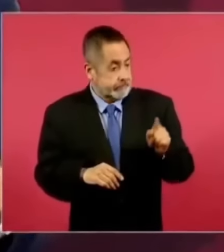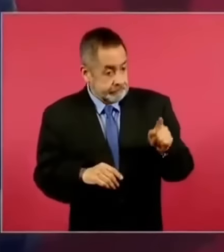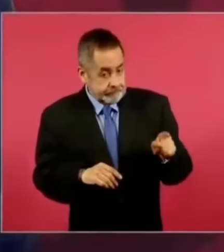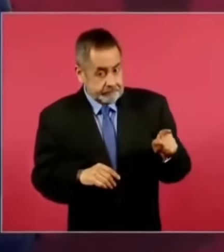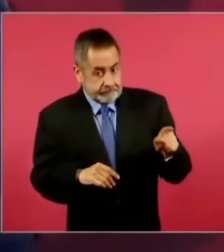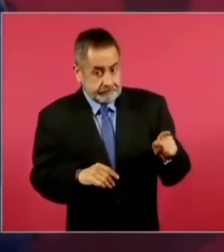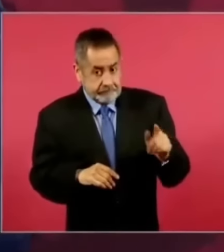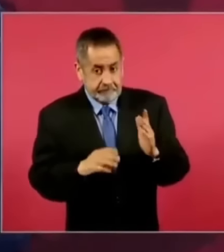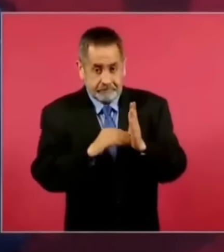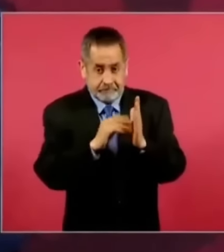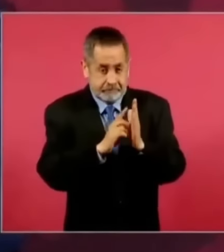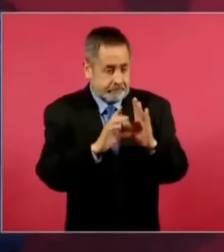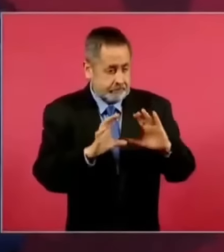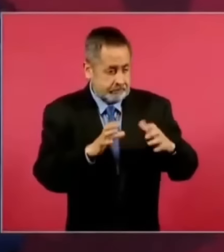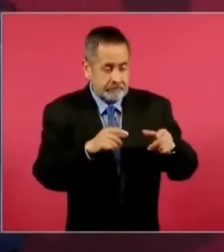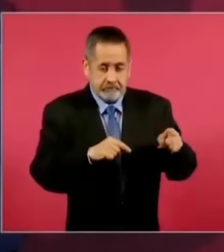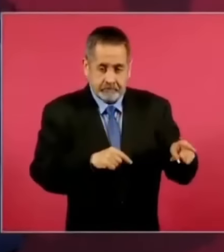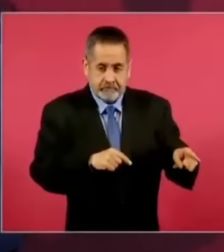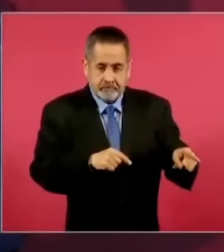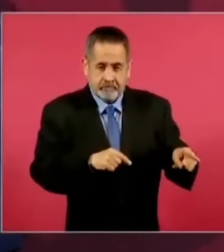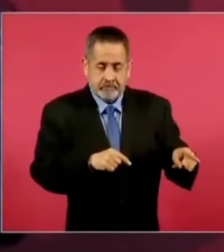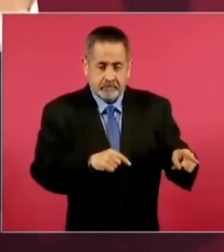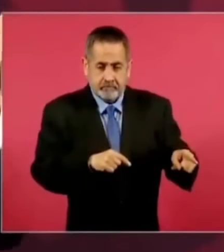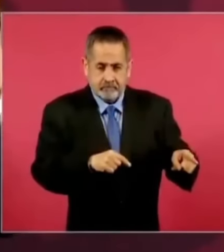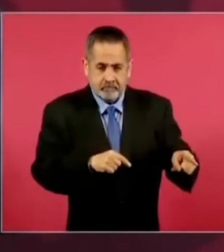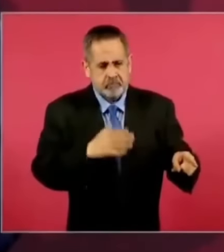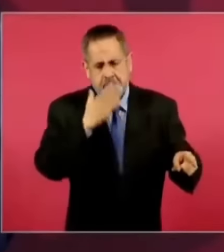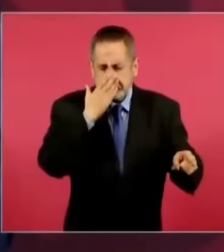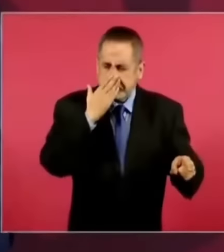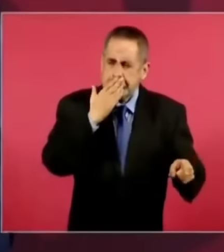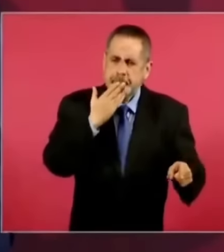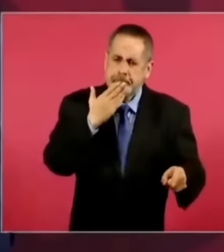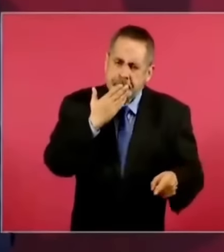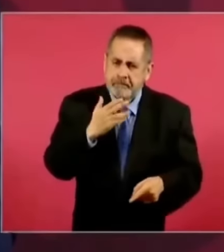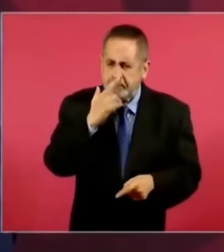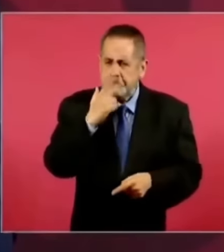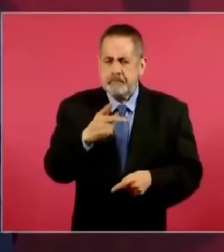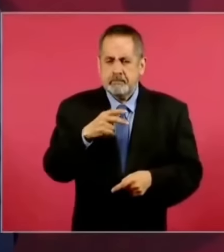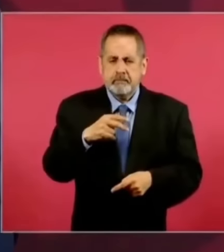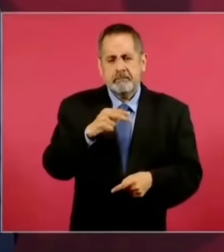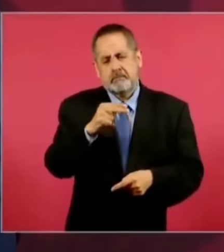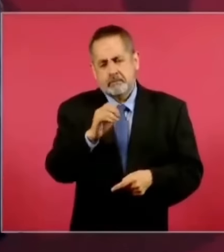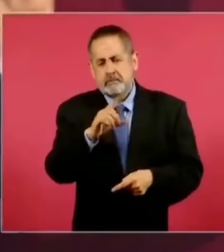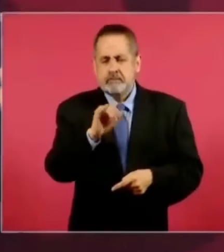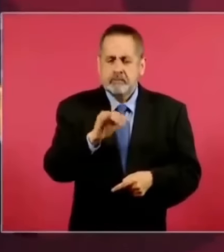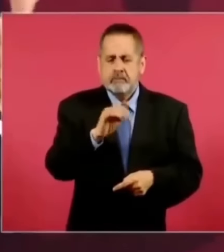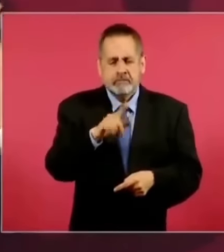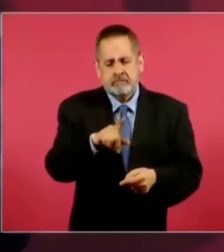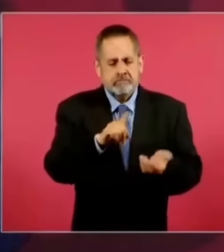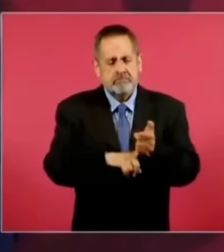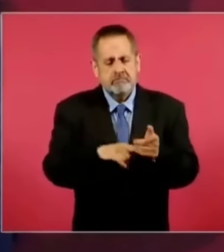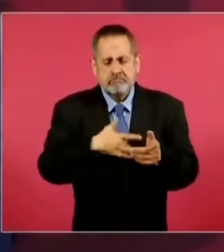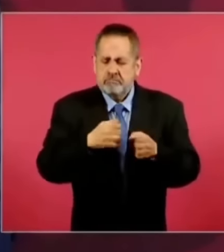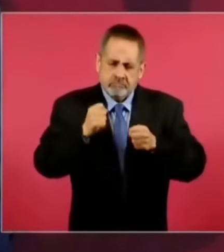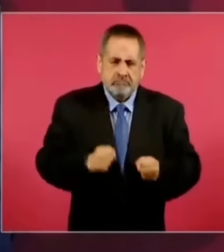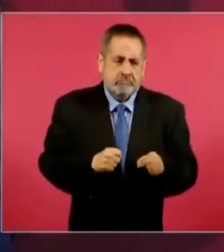lo que funciona, es su convicción.